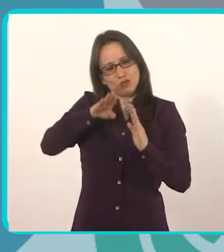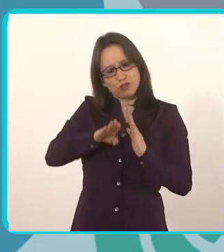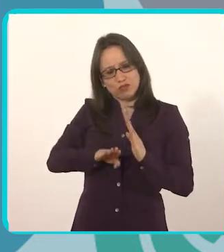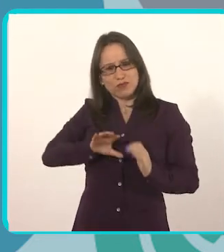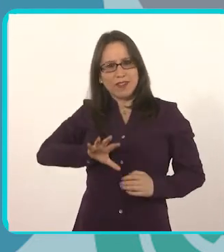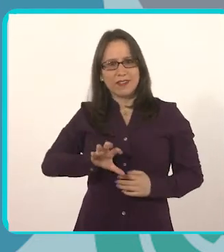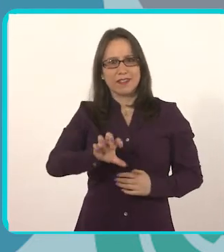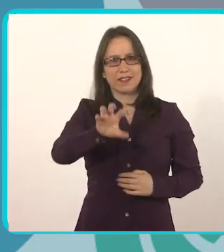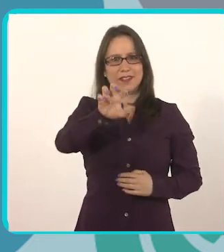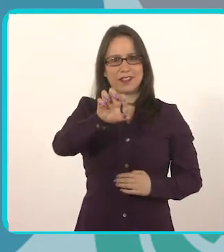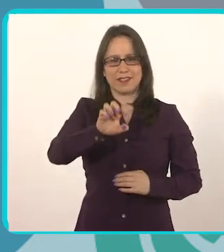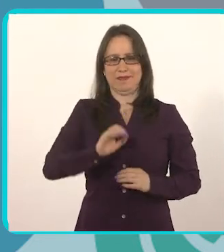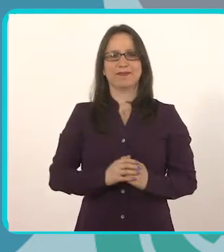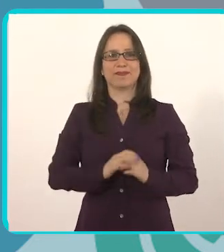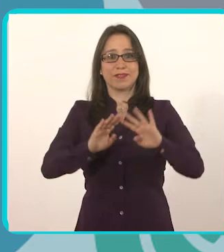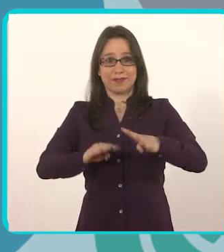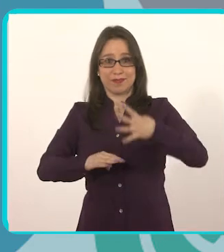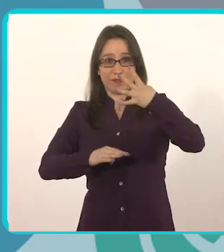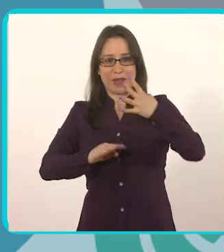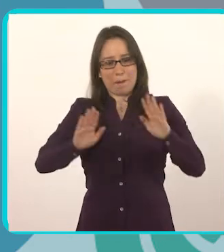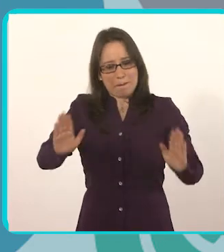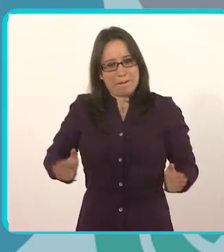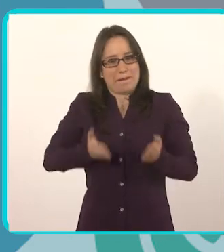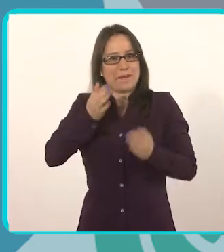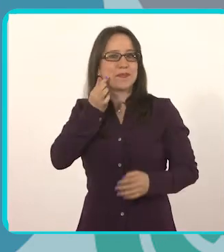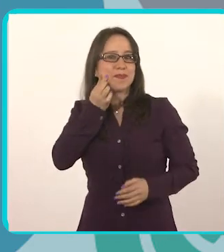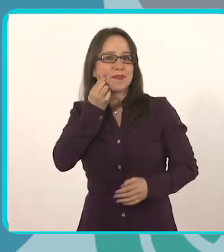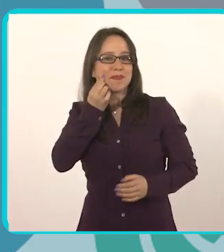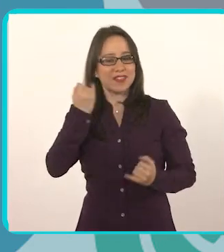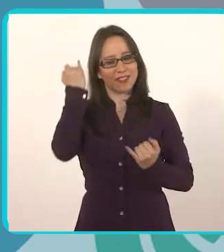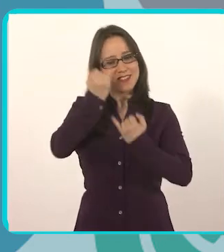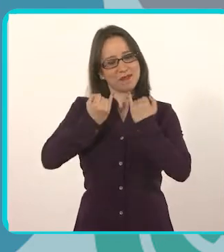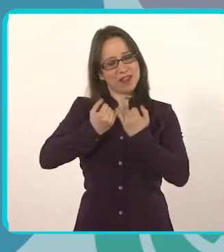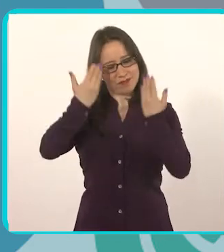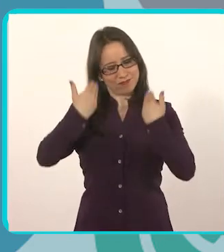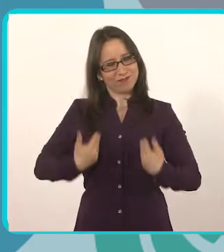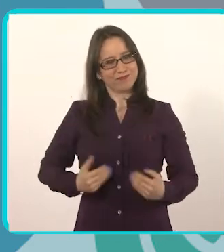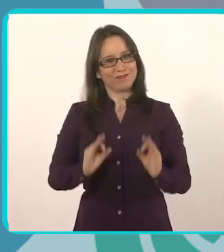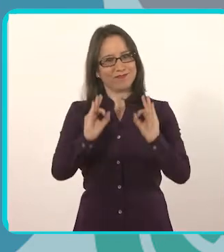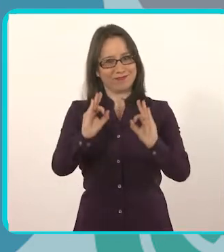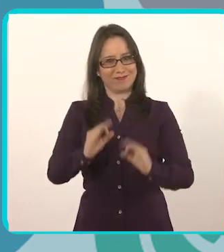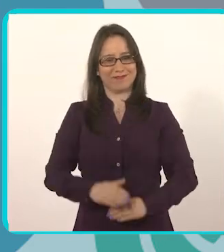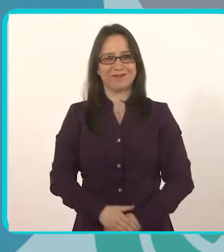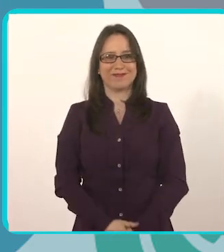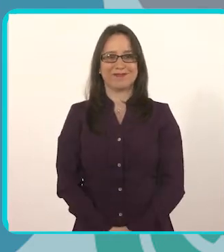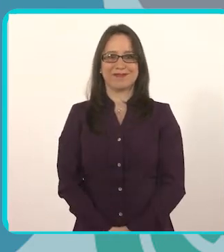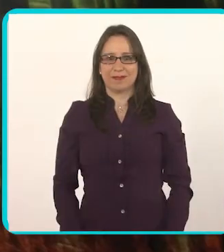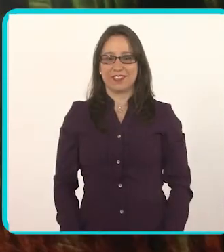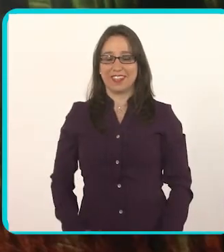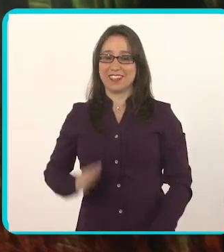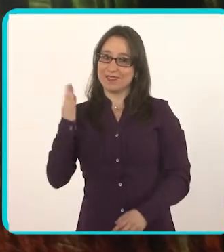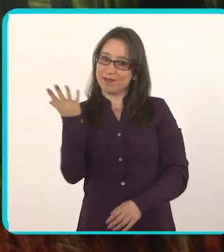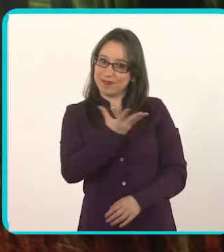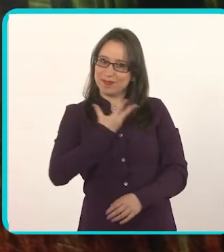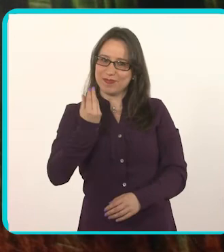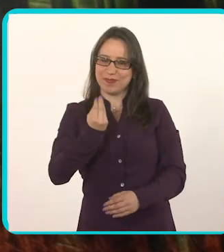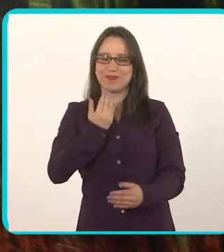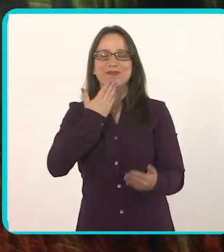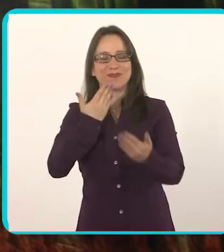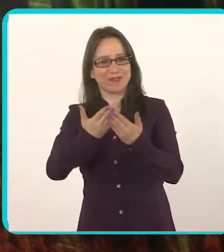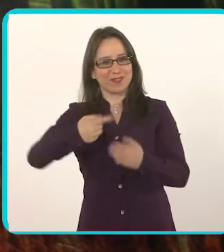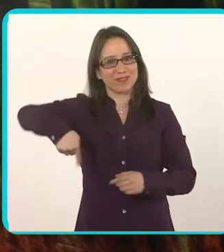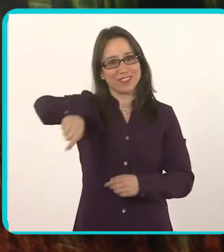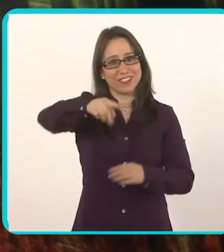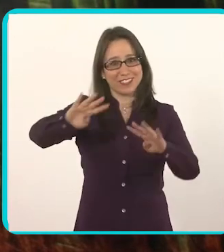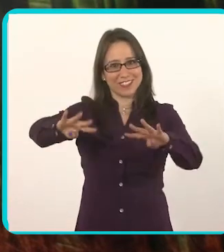disminuye el riesgo de padecer varios tipos de cáncer y mejora la piel y la imagen personal. Para nosotros es